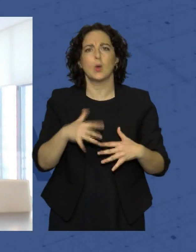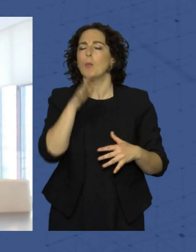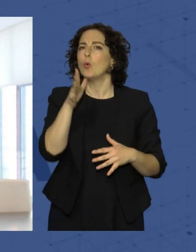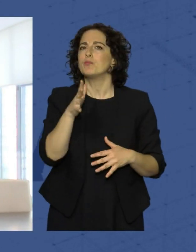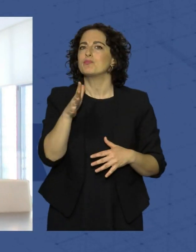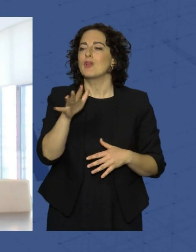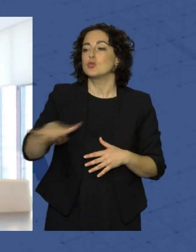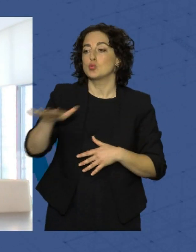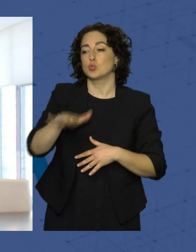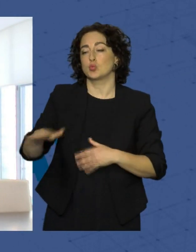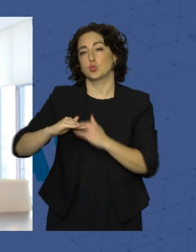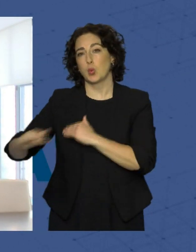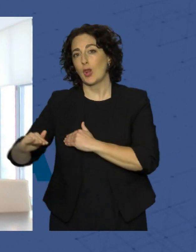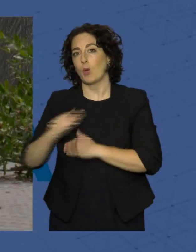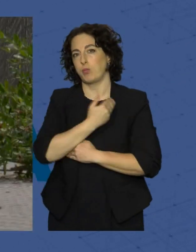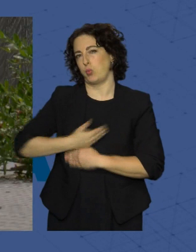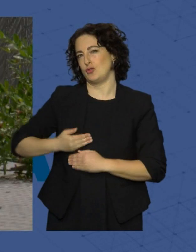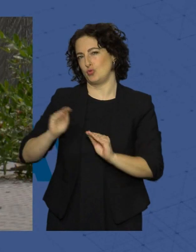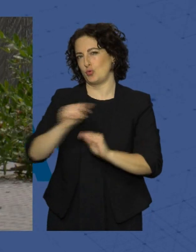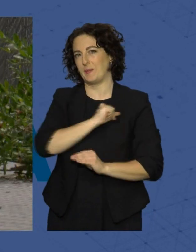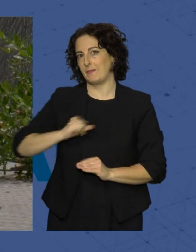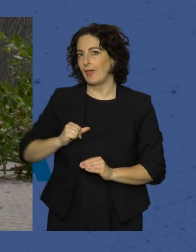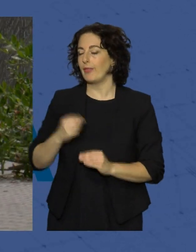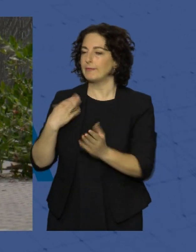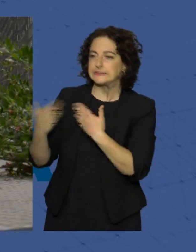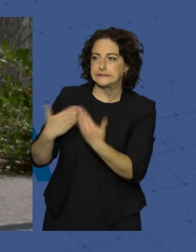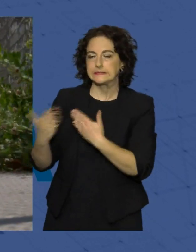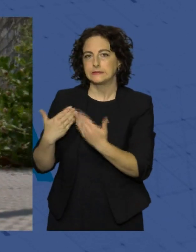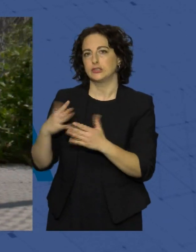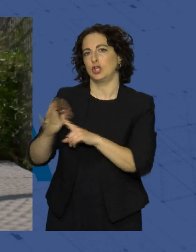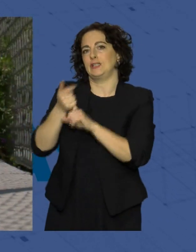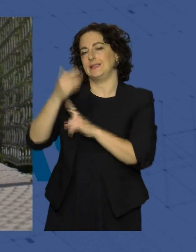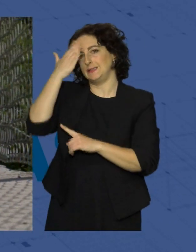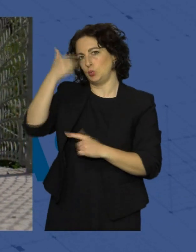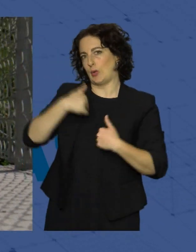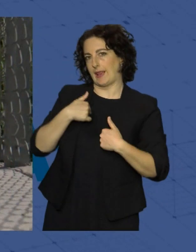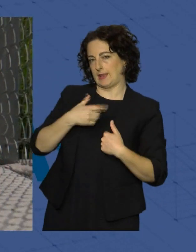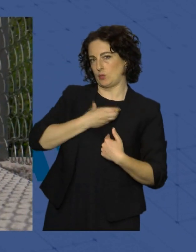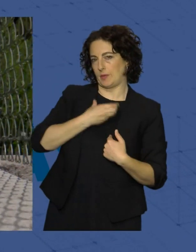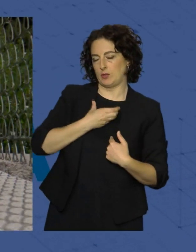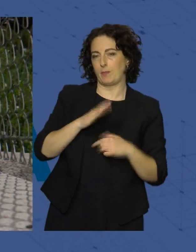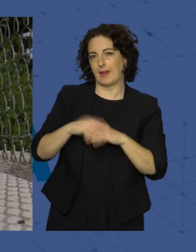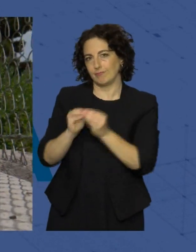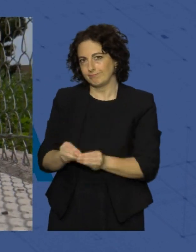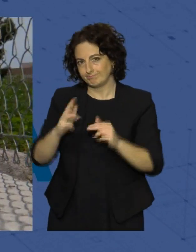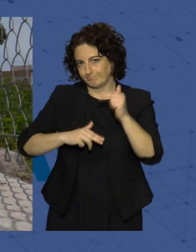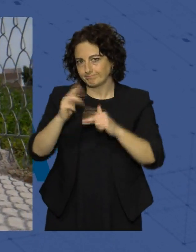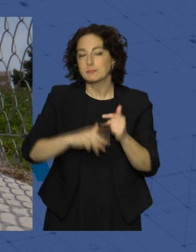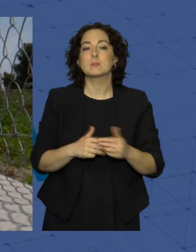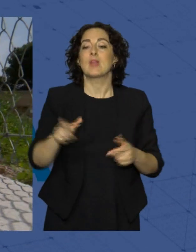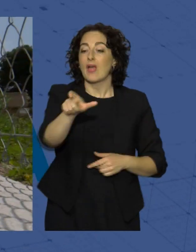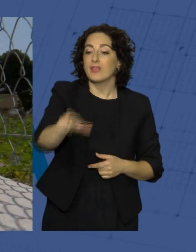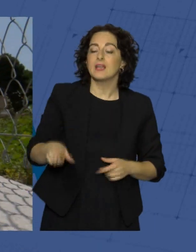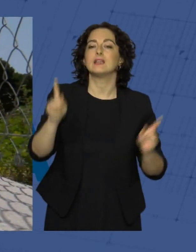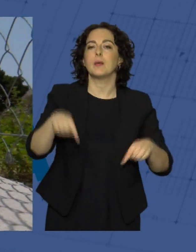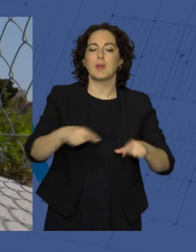un suelo propiedad privada con el que hemos tenido que conseguir la titularidad para poder ejecutarla. Junto con el acerado se ha ejecutado también